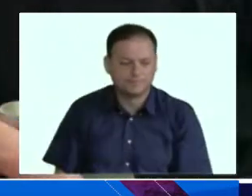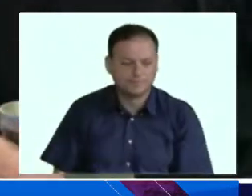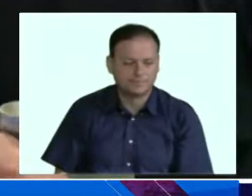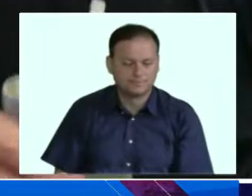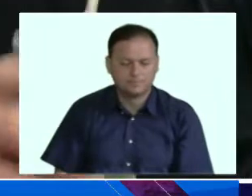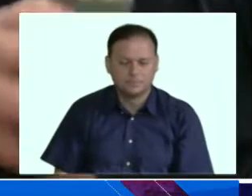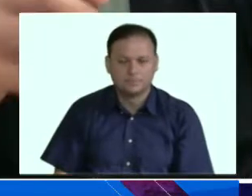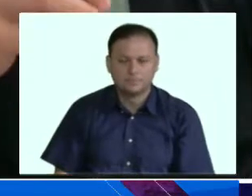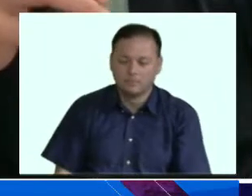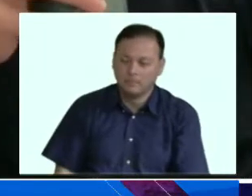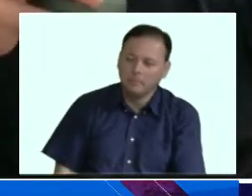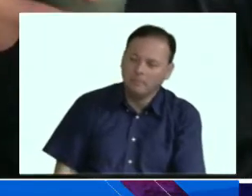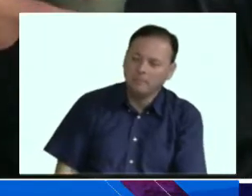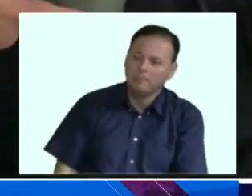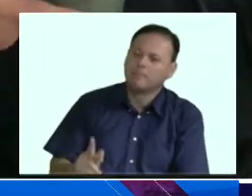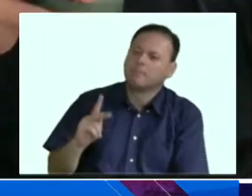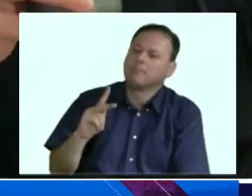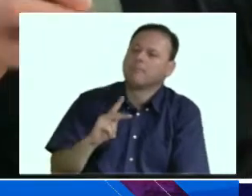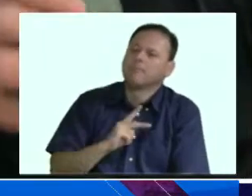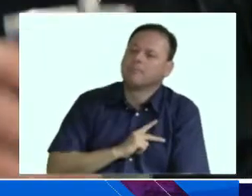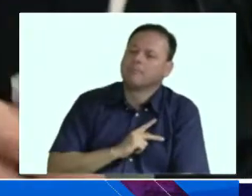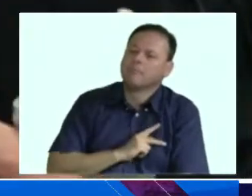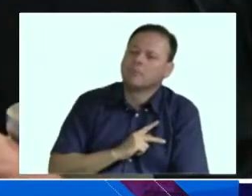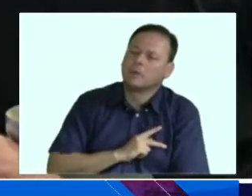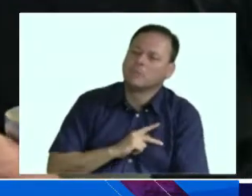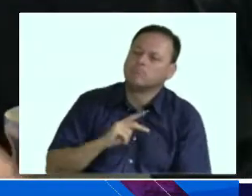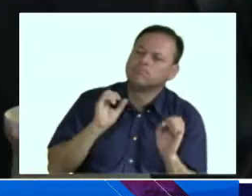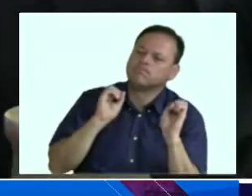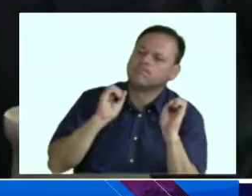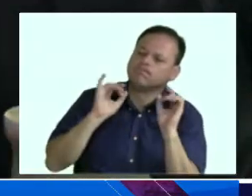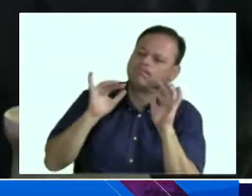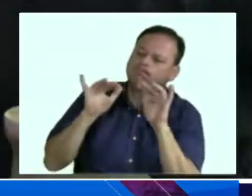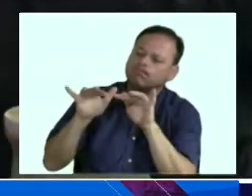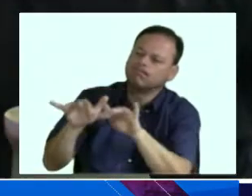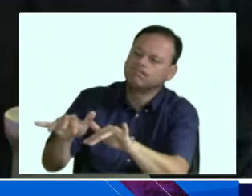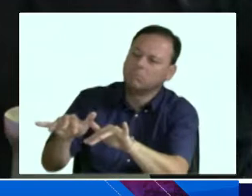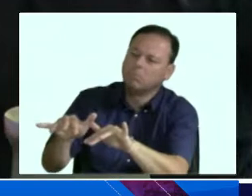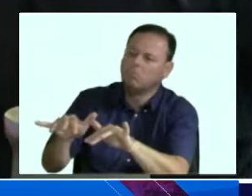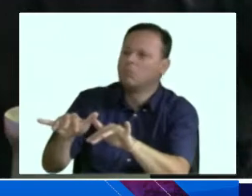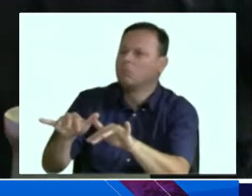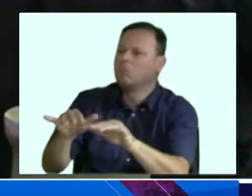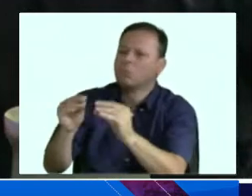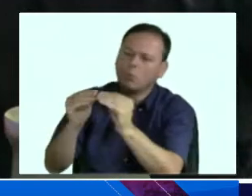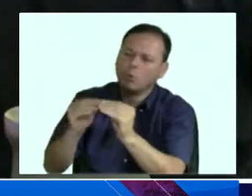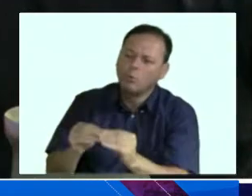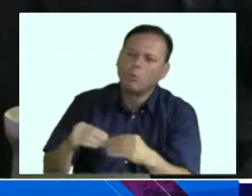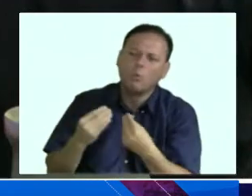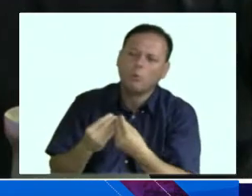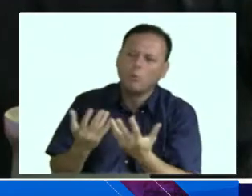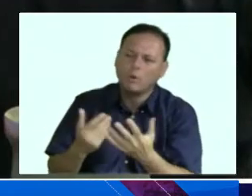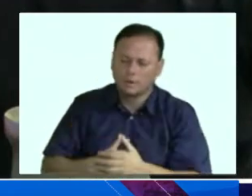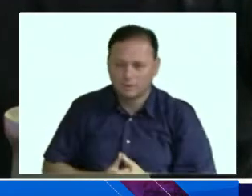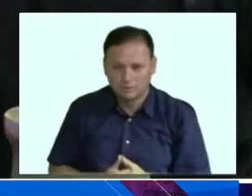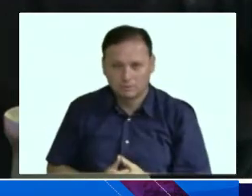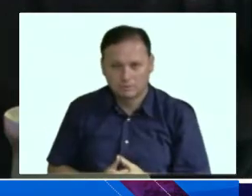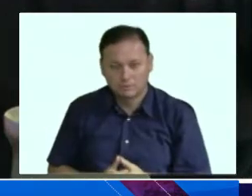saluda. ¿Cuánta gente cree que va a participar de toda esta representación? Porque por la forma que está contando, parece